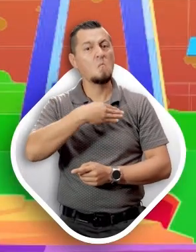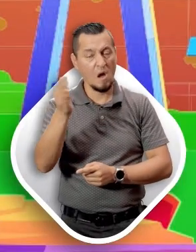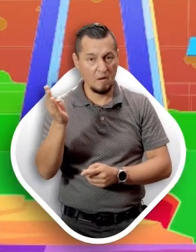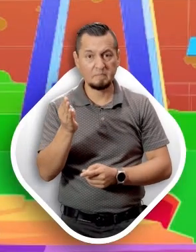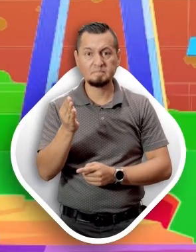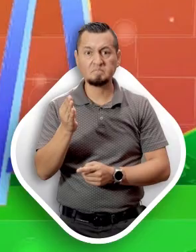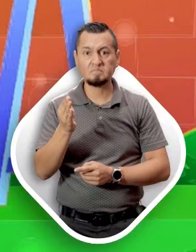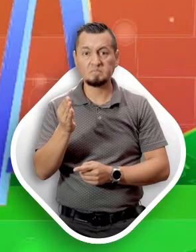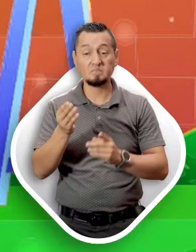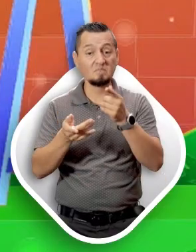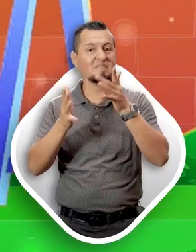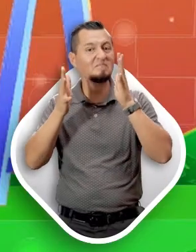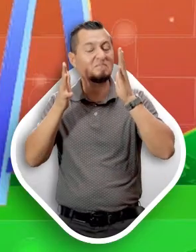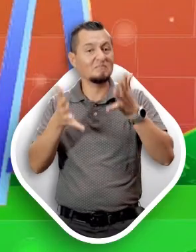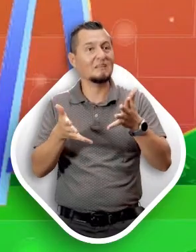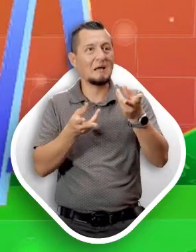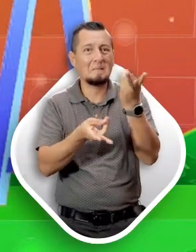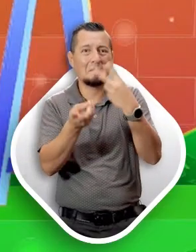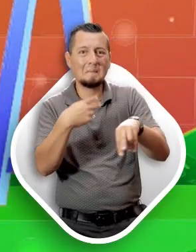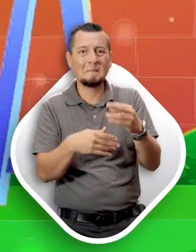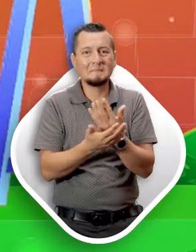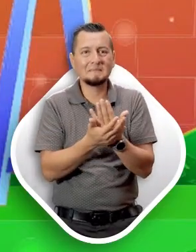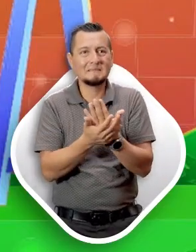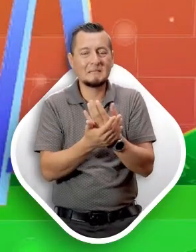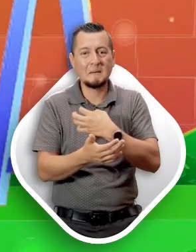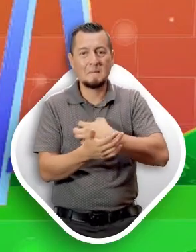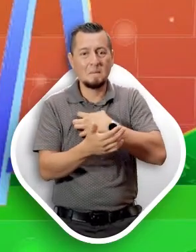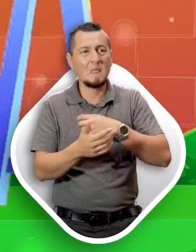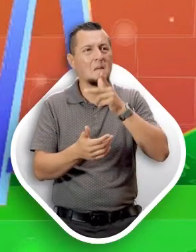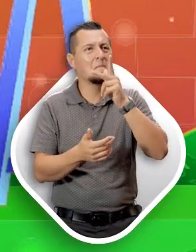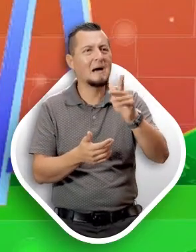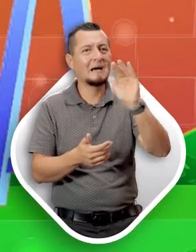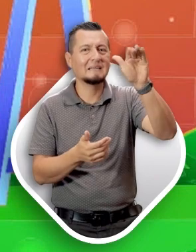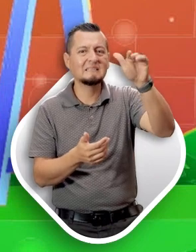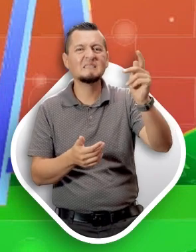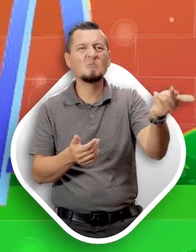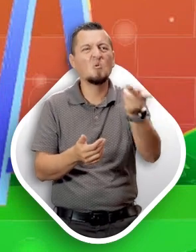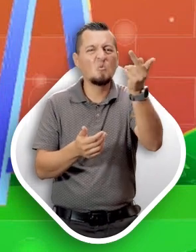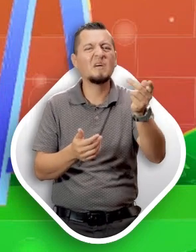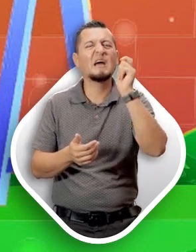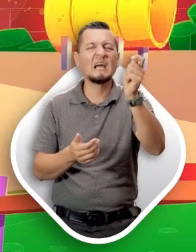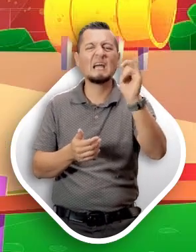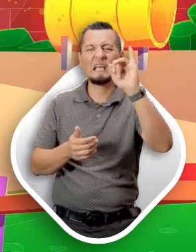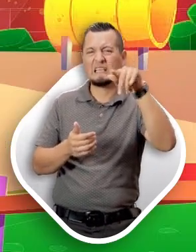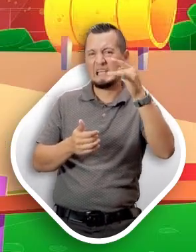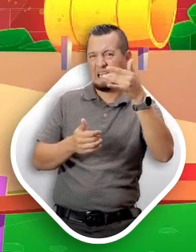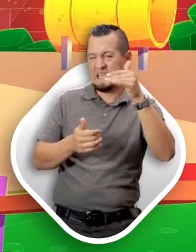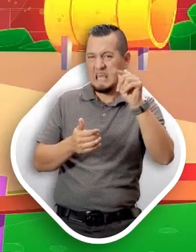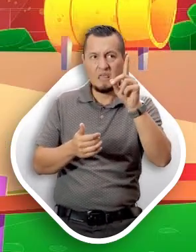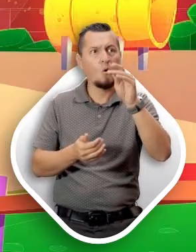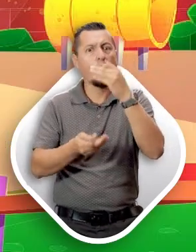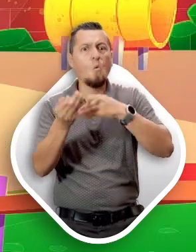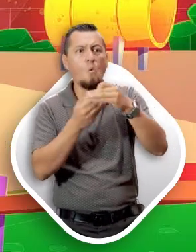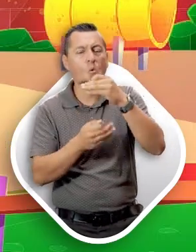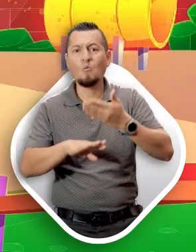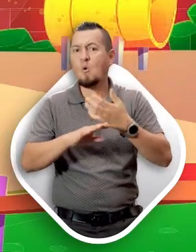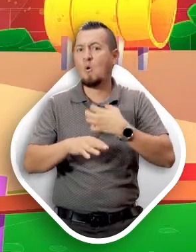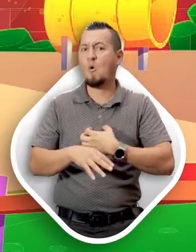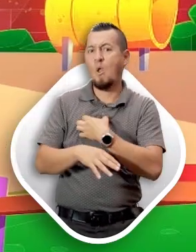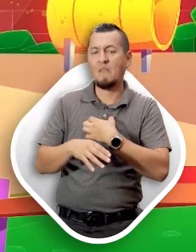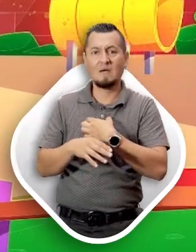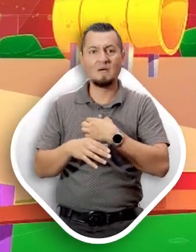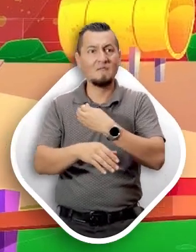bien! Ya quiero que lleguen mis papás para platicar con ellos sobre la integridad. Todos estaban felices.